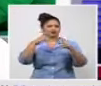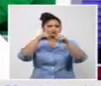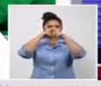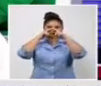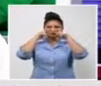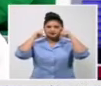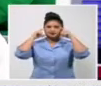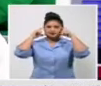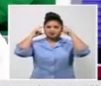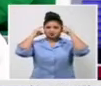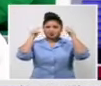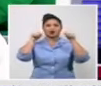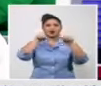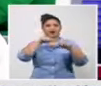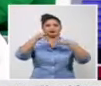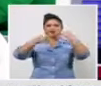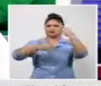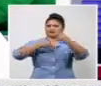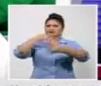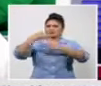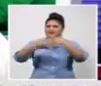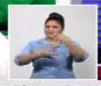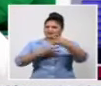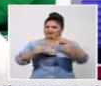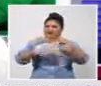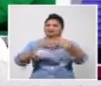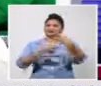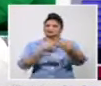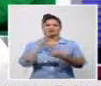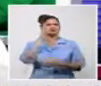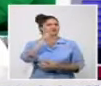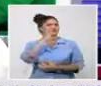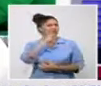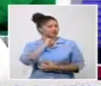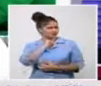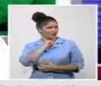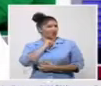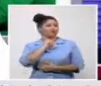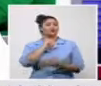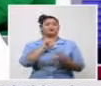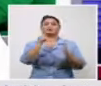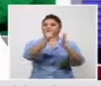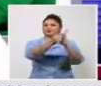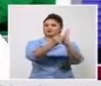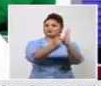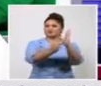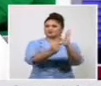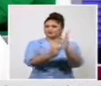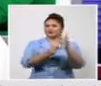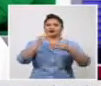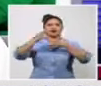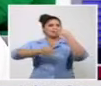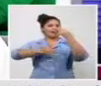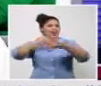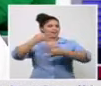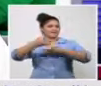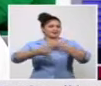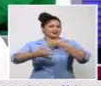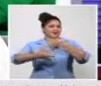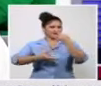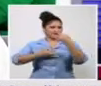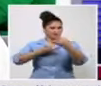manera en la cual se pone el Nasobuco ese de NP-95 parecido al que tú tienes puesto